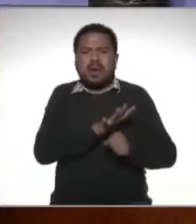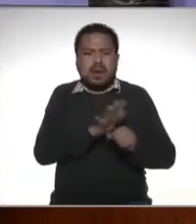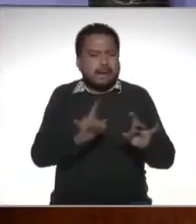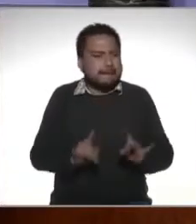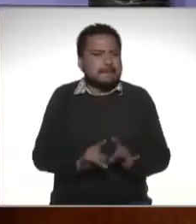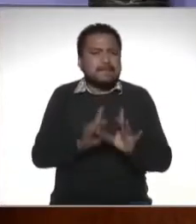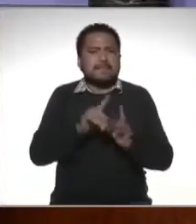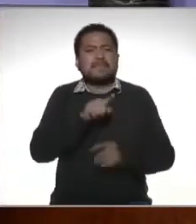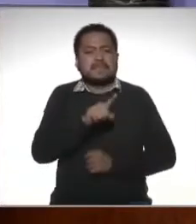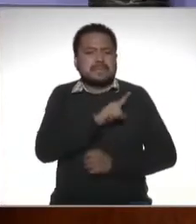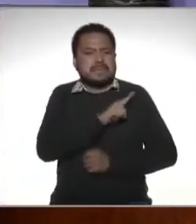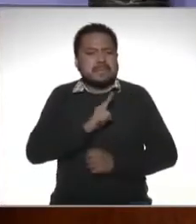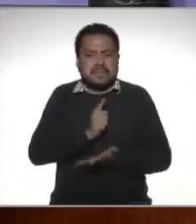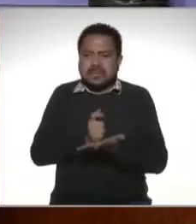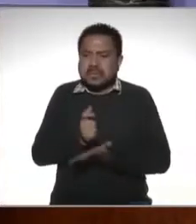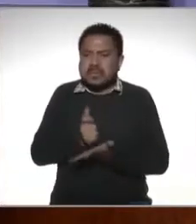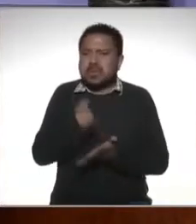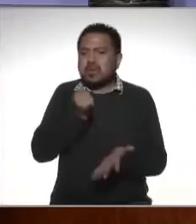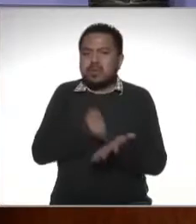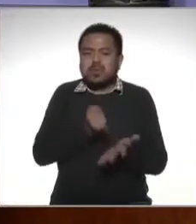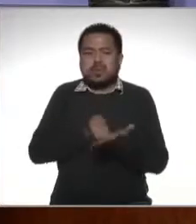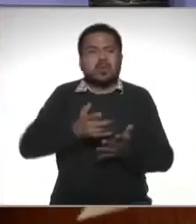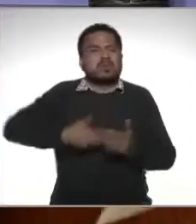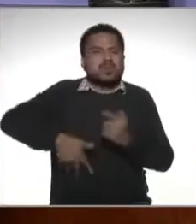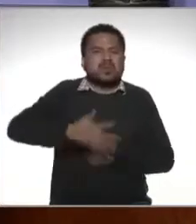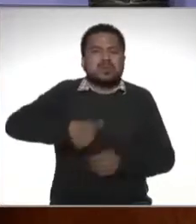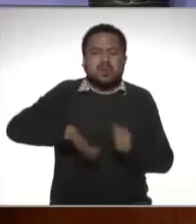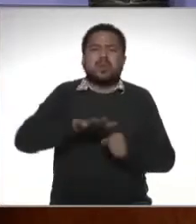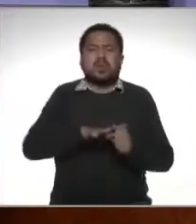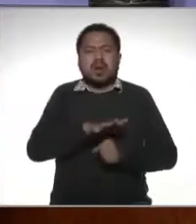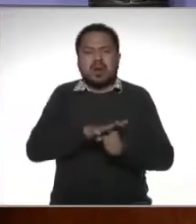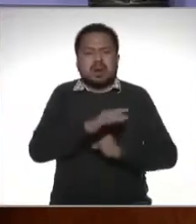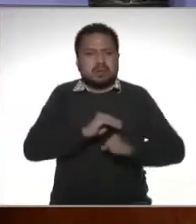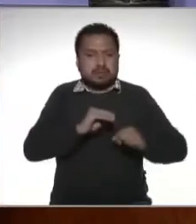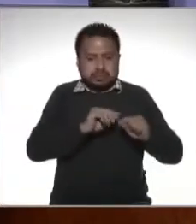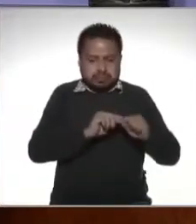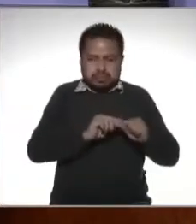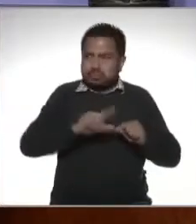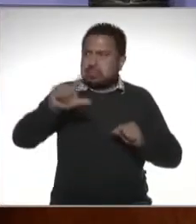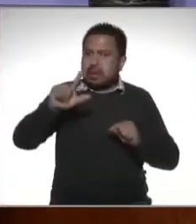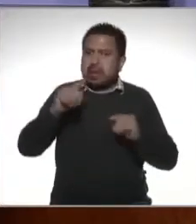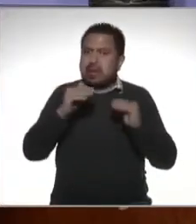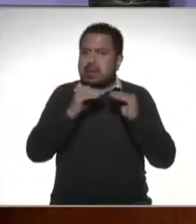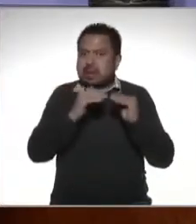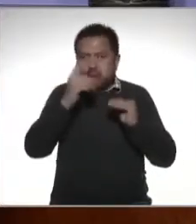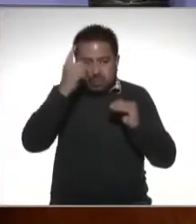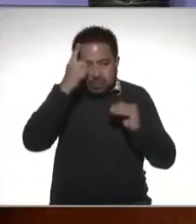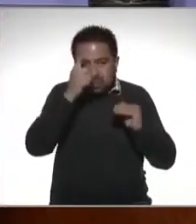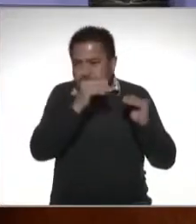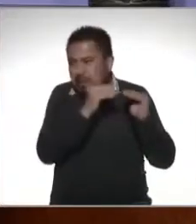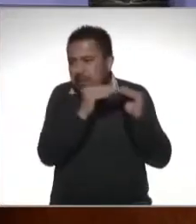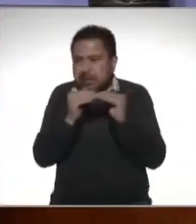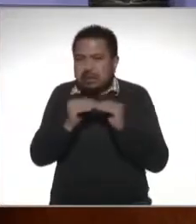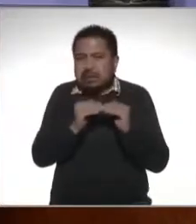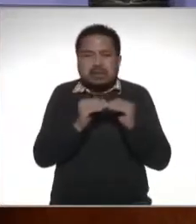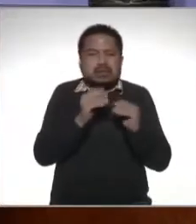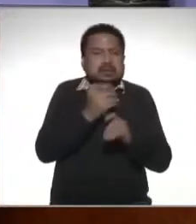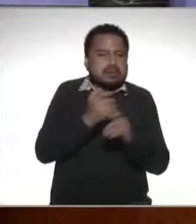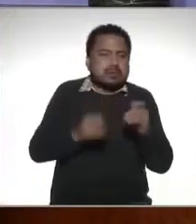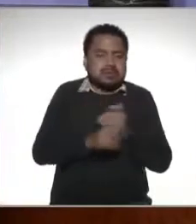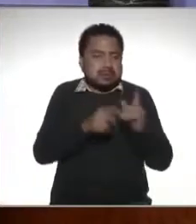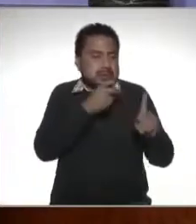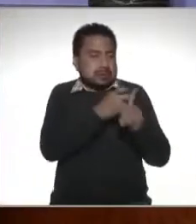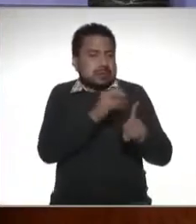causando que tú tengas que pagar un impuesto y lo que se busca es que incrementa tu patrimonio entonces estos